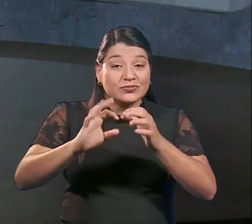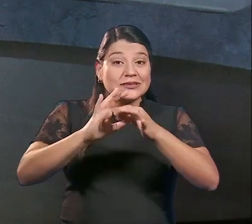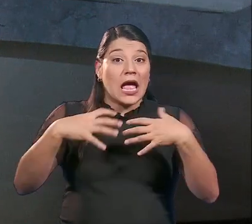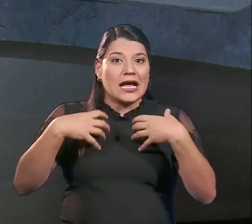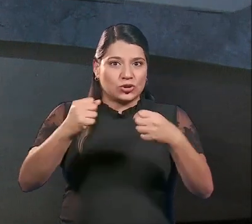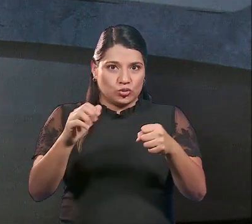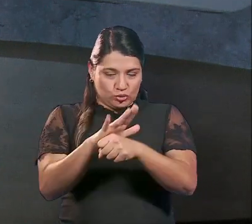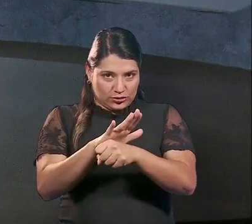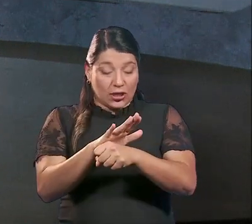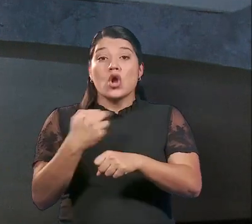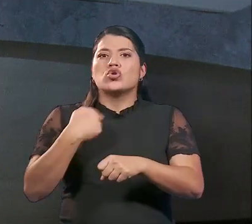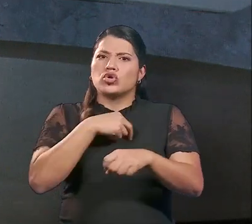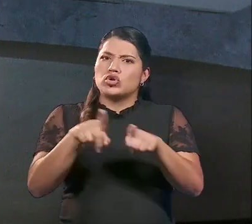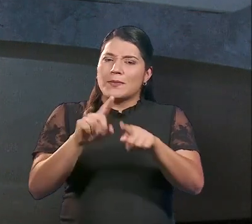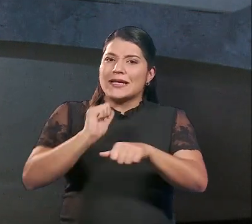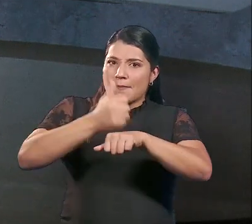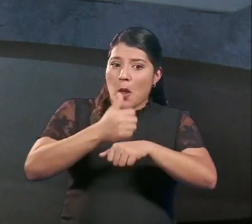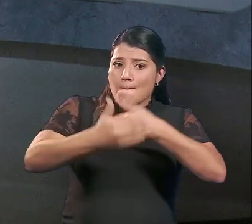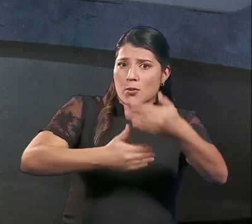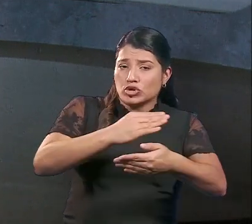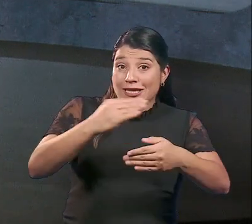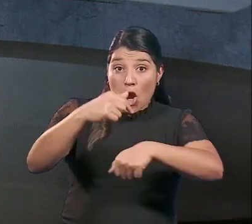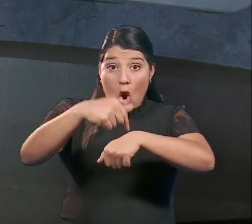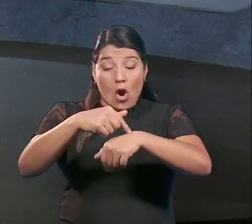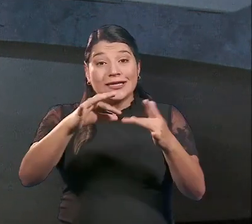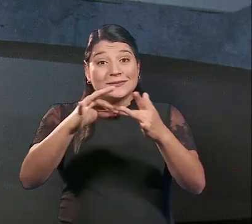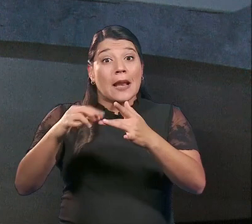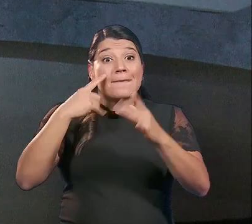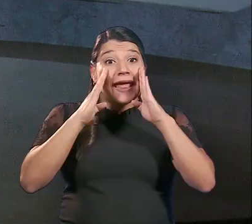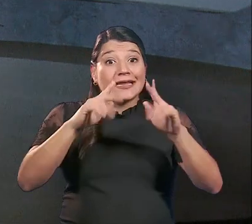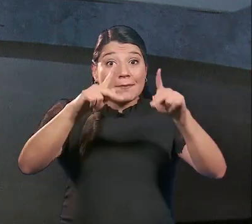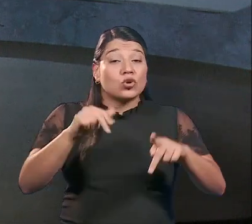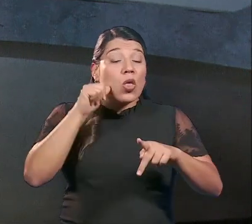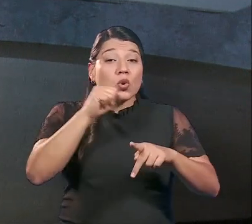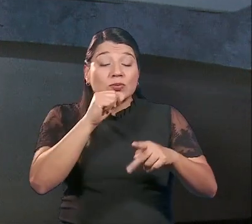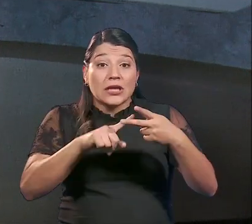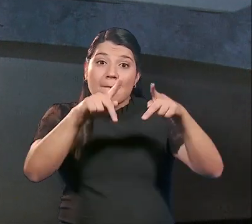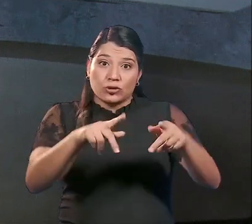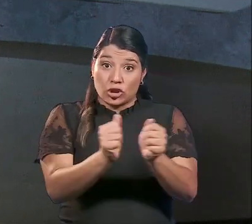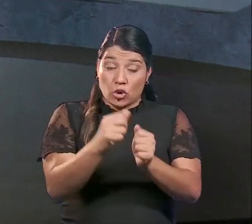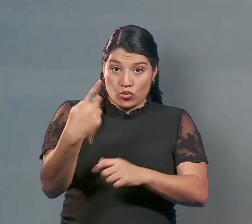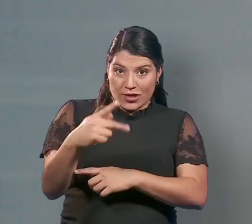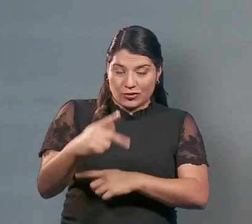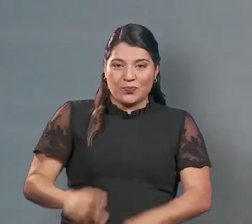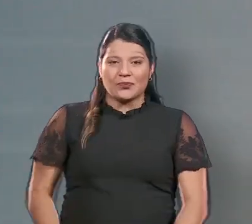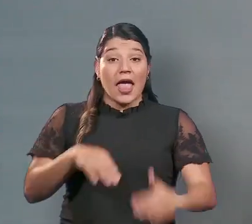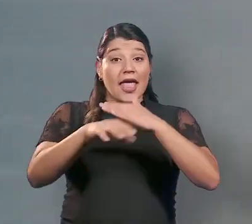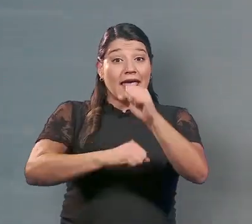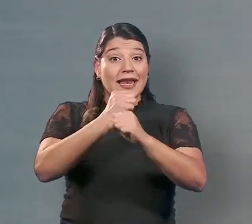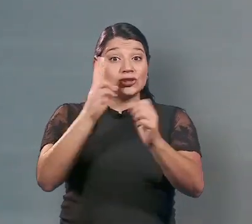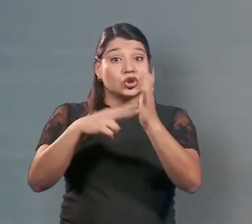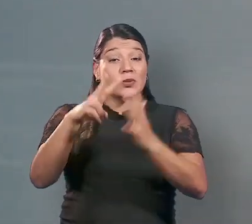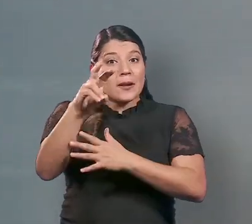salud integral. Establecimos también protocolos y horarios especiales para adultos mayores y poblaciones en riesgo. El